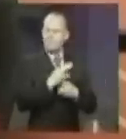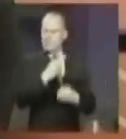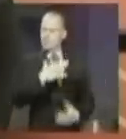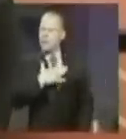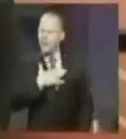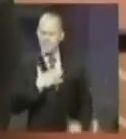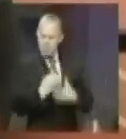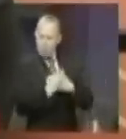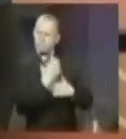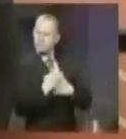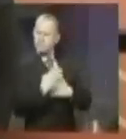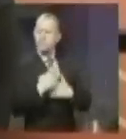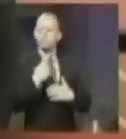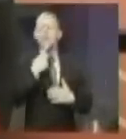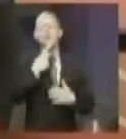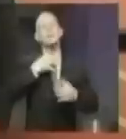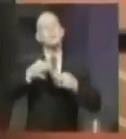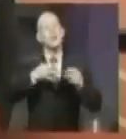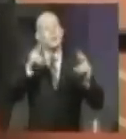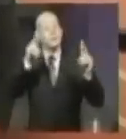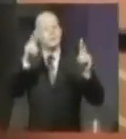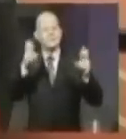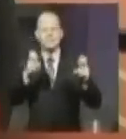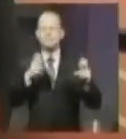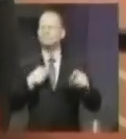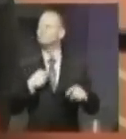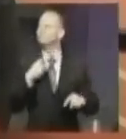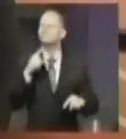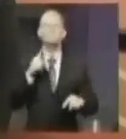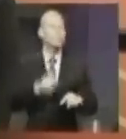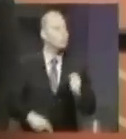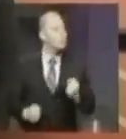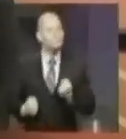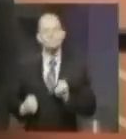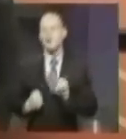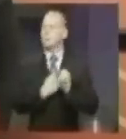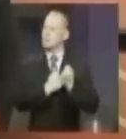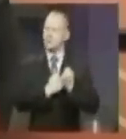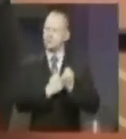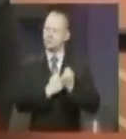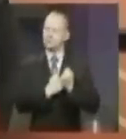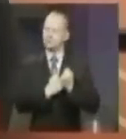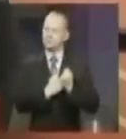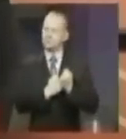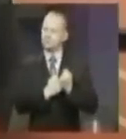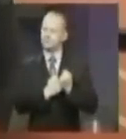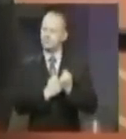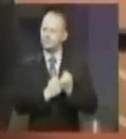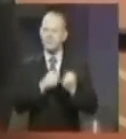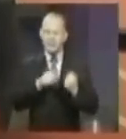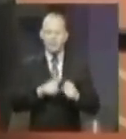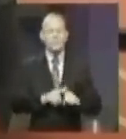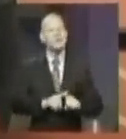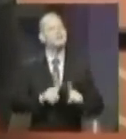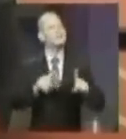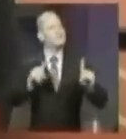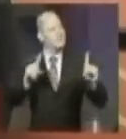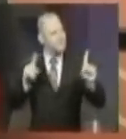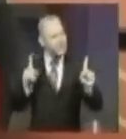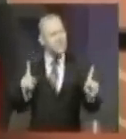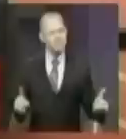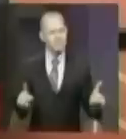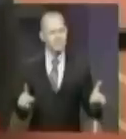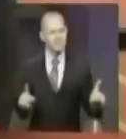Y les he dicho en este tema, no los puedo respaldar. Si aquí ves una gran diferencia nuevamente